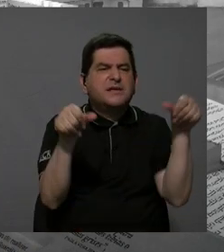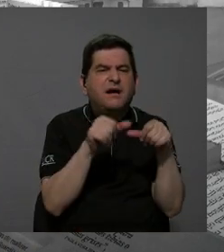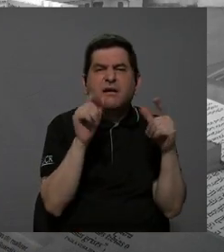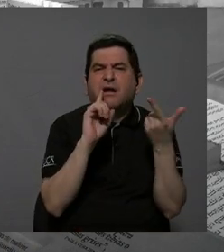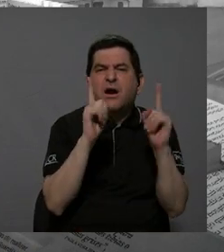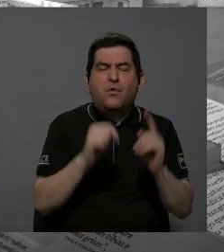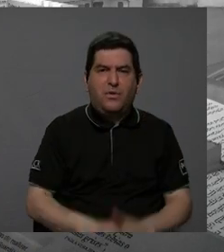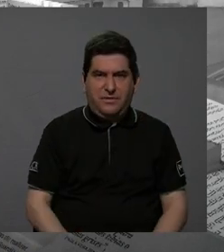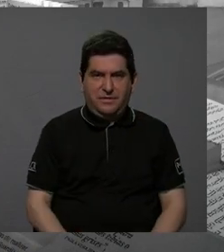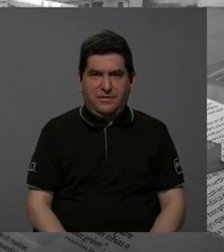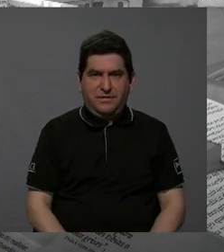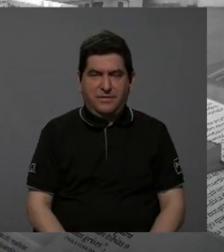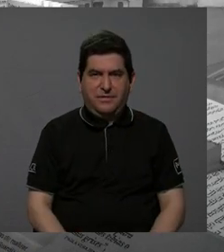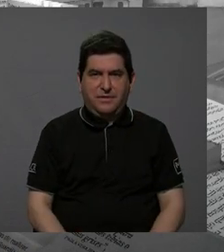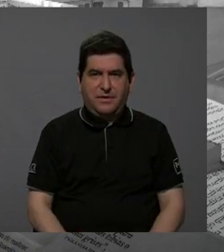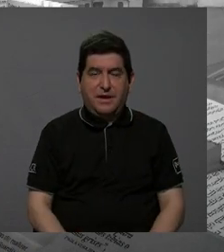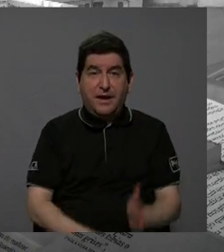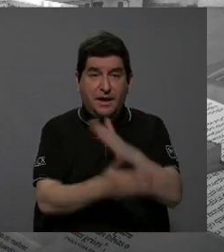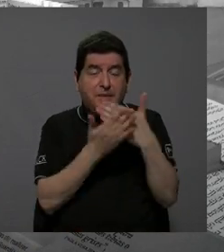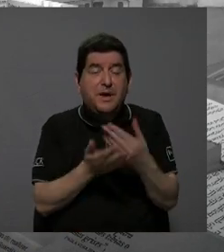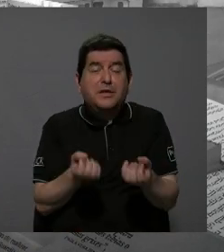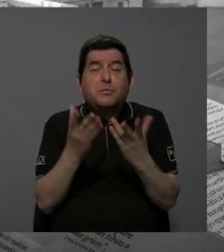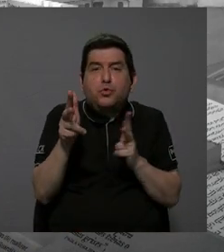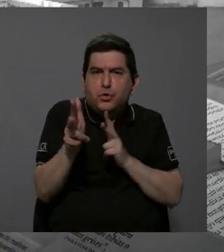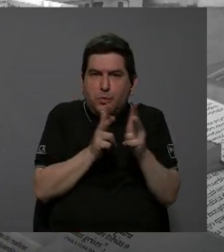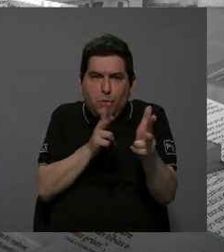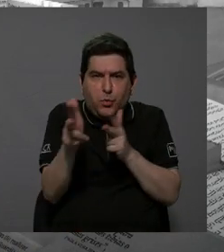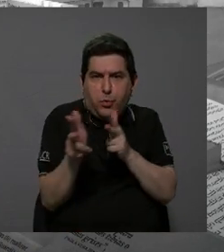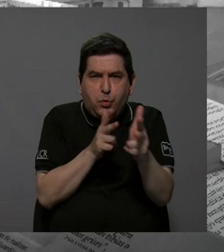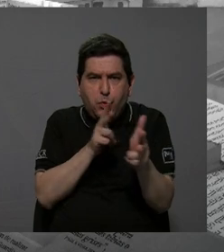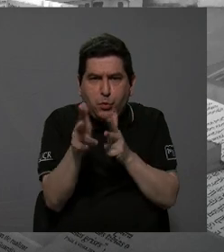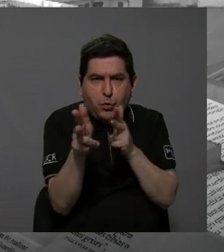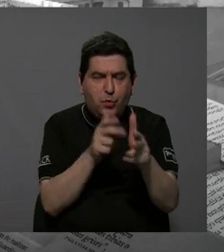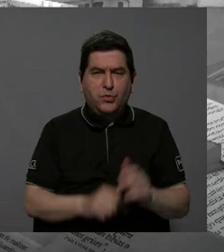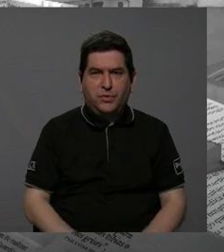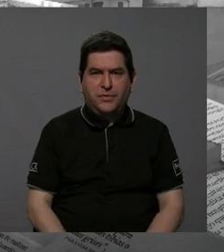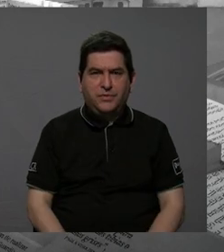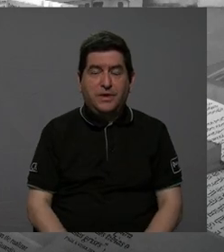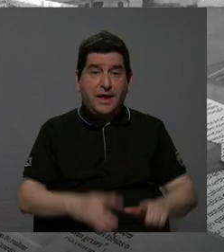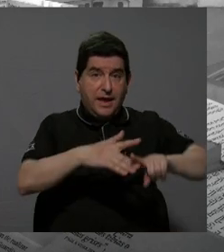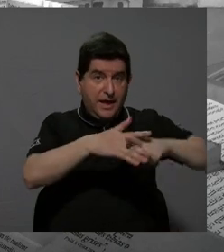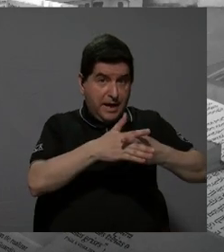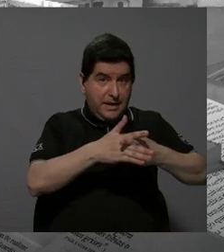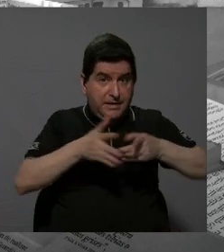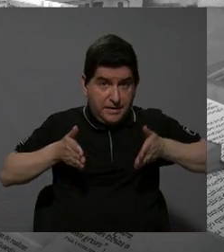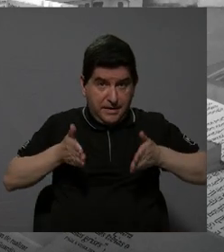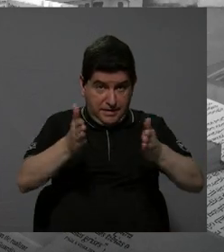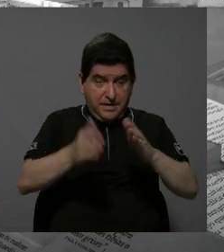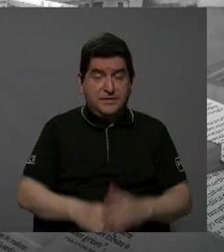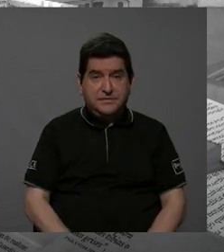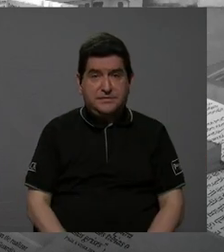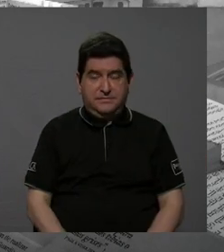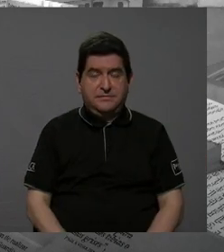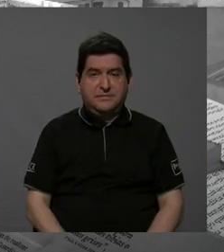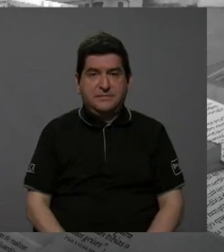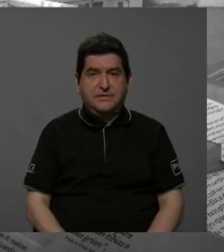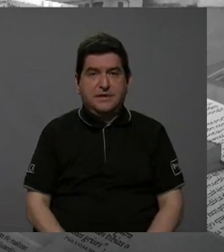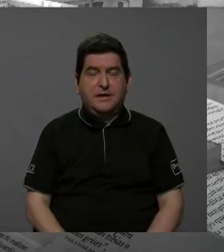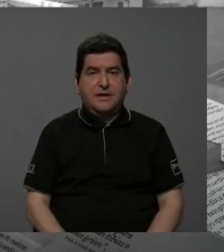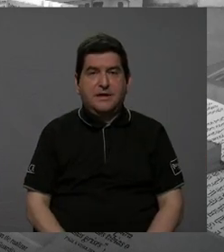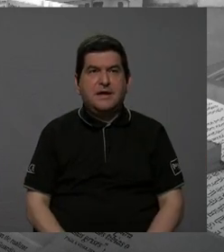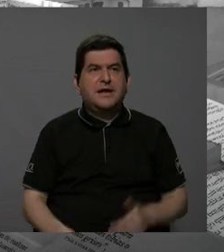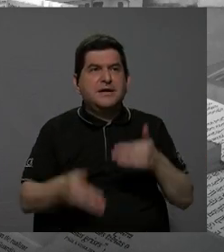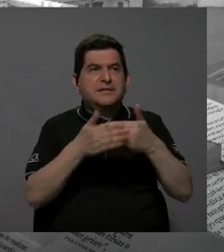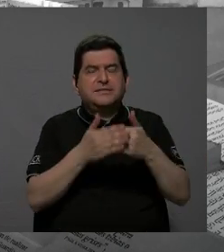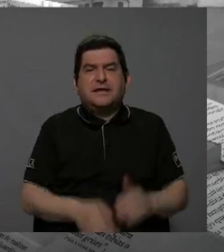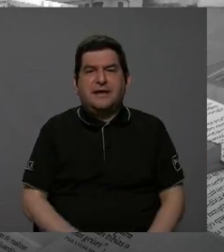Entonces, por ejemplo, hay tramos de mucho tránsito vehicular, donde tenemos como ese tramo inicial de la carretera, tipo autopista, en los alrededores,